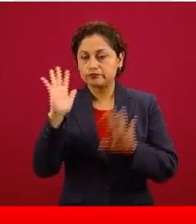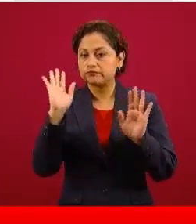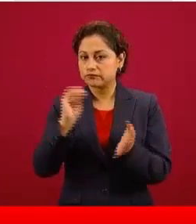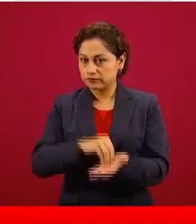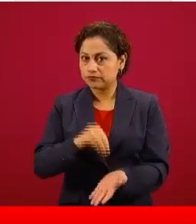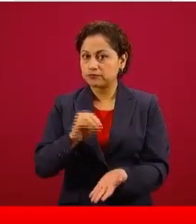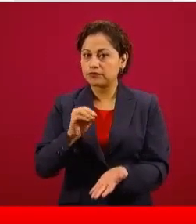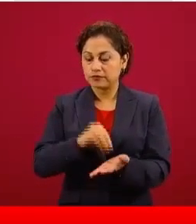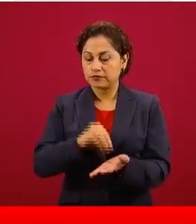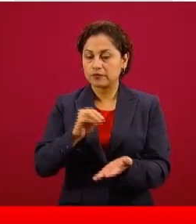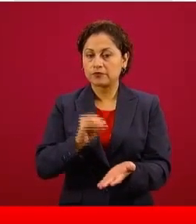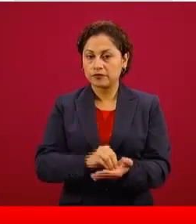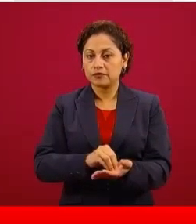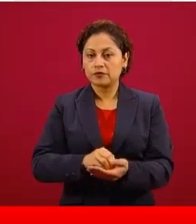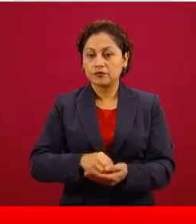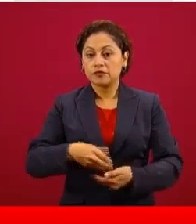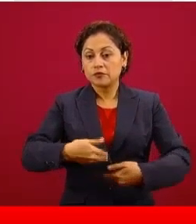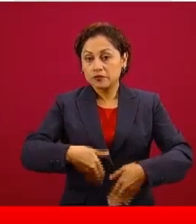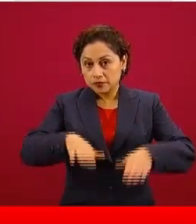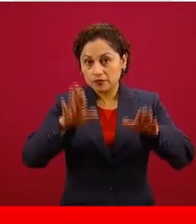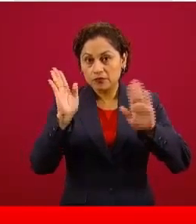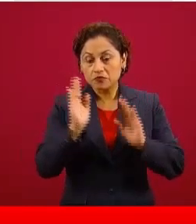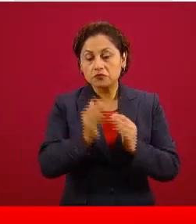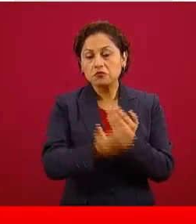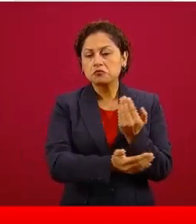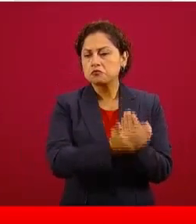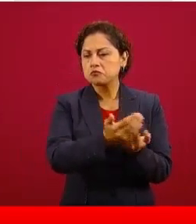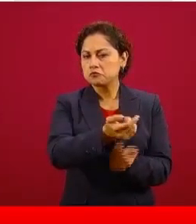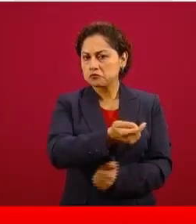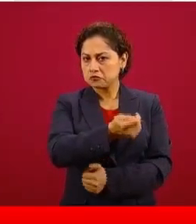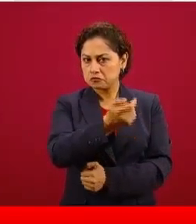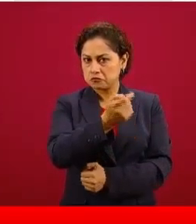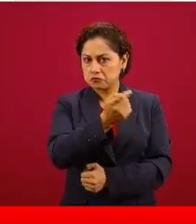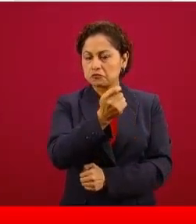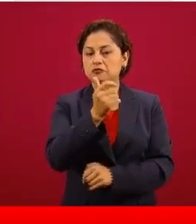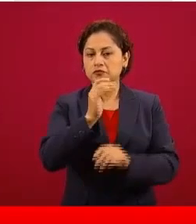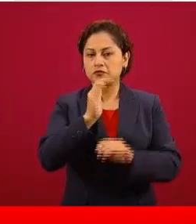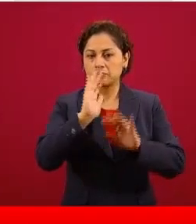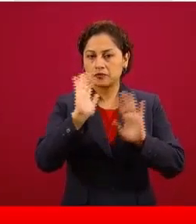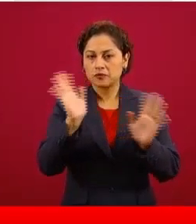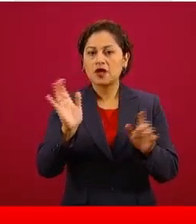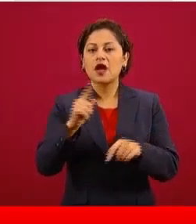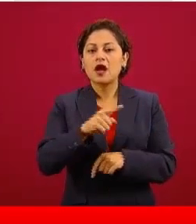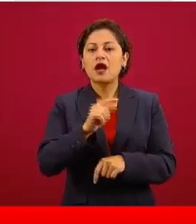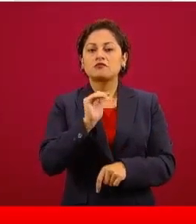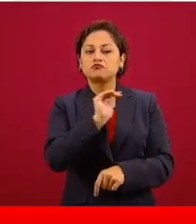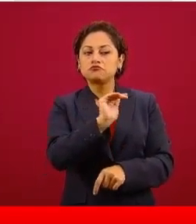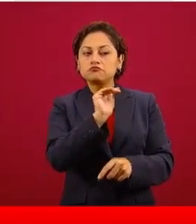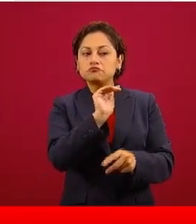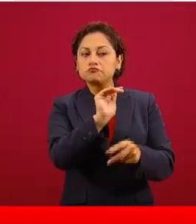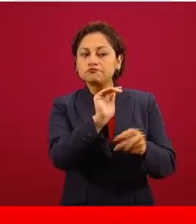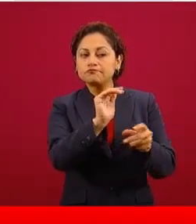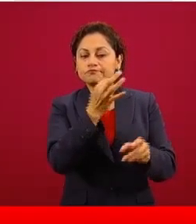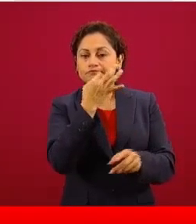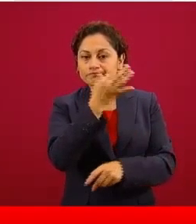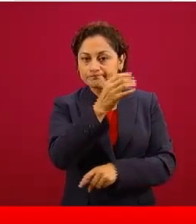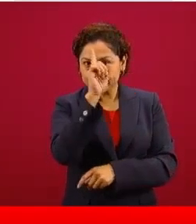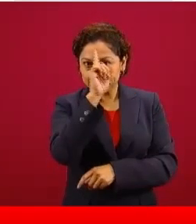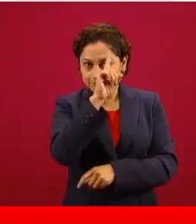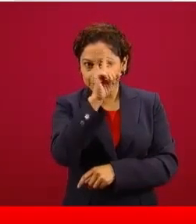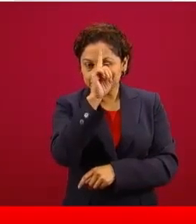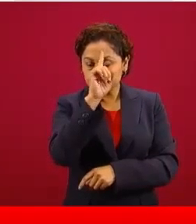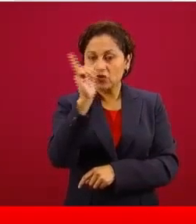caro, lo bueno es que son muy, muy pocos y hemos ido abordándolos, esperemos que todos caigan en